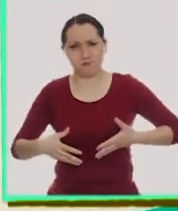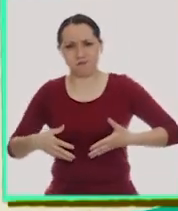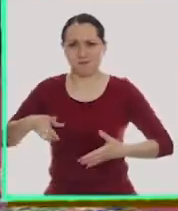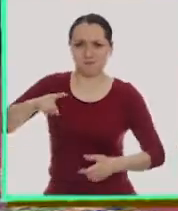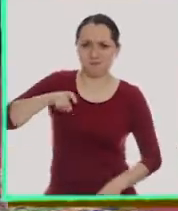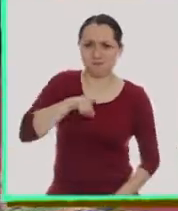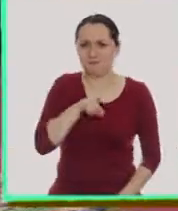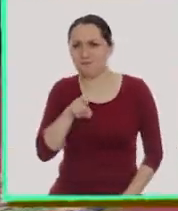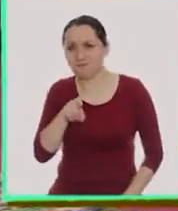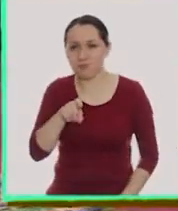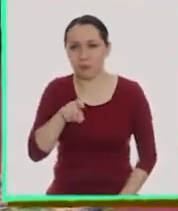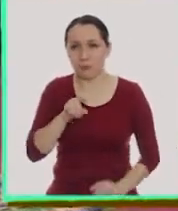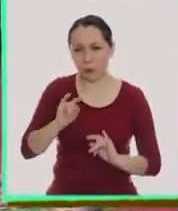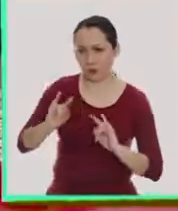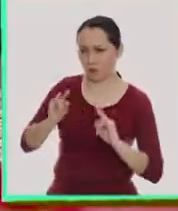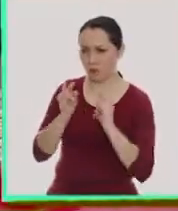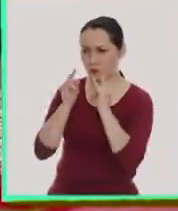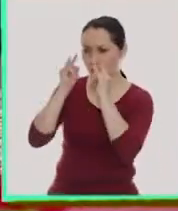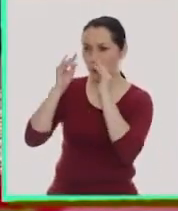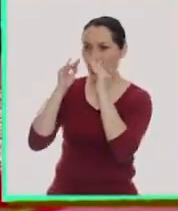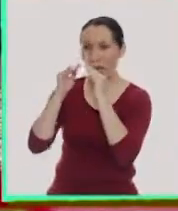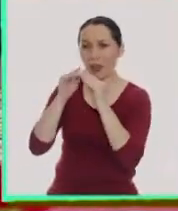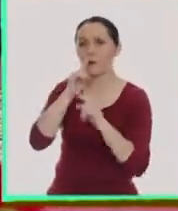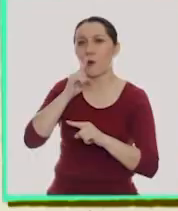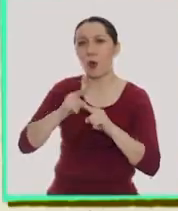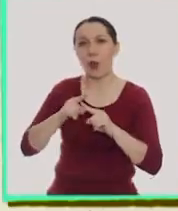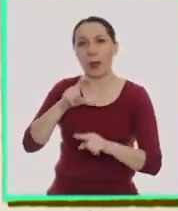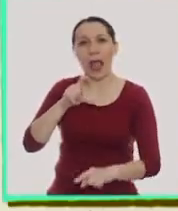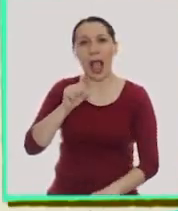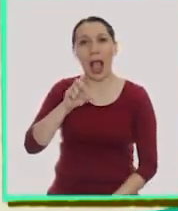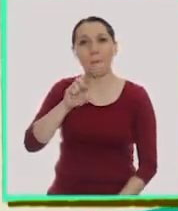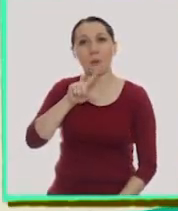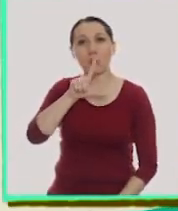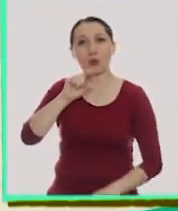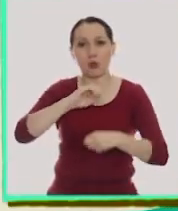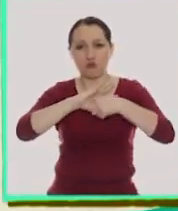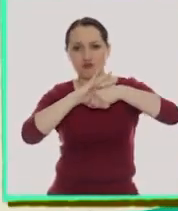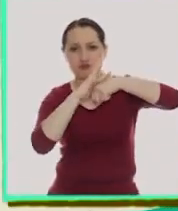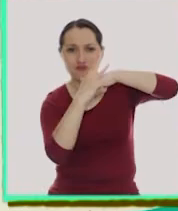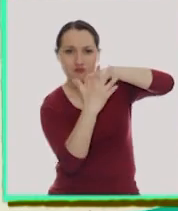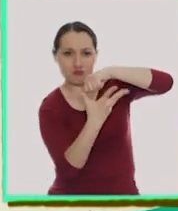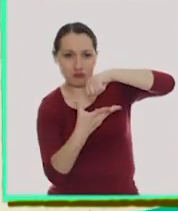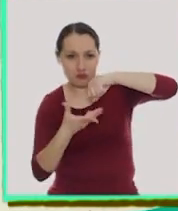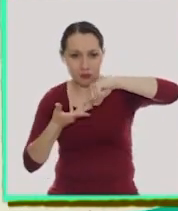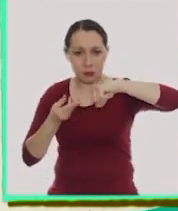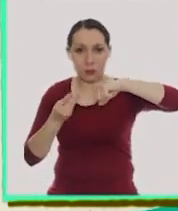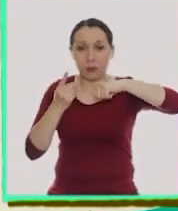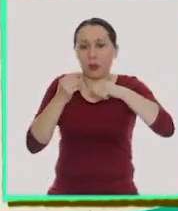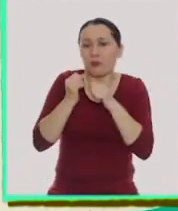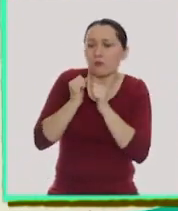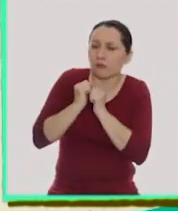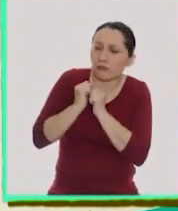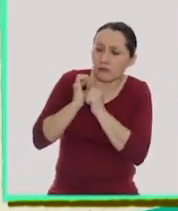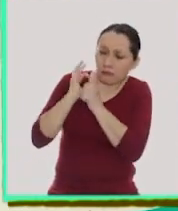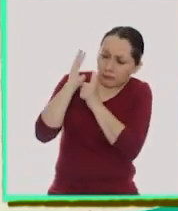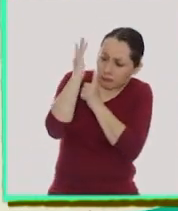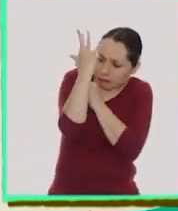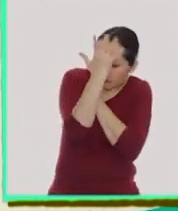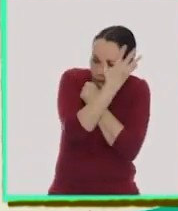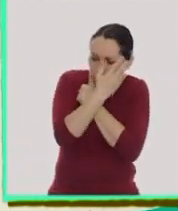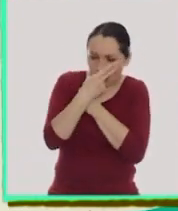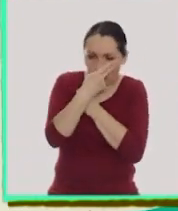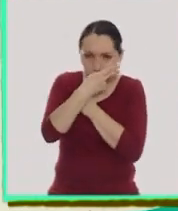gorda. Se construyó una casita llamada capullo alrededor de ella. Se quedó dentro